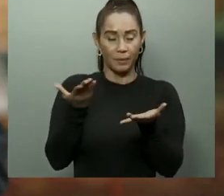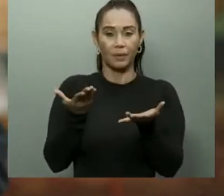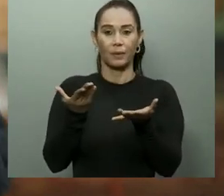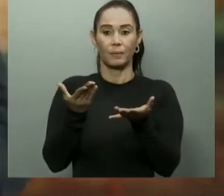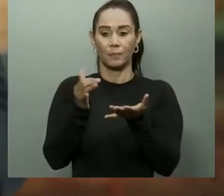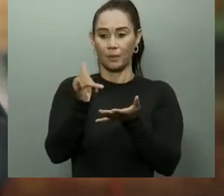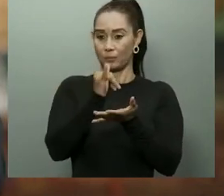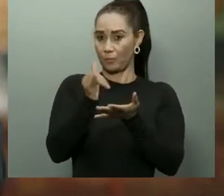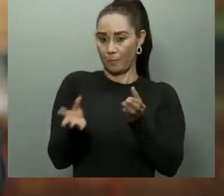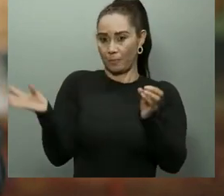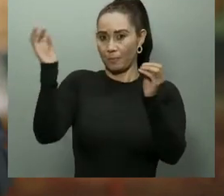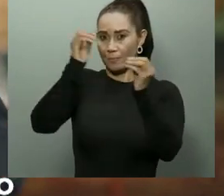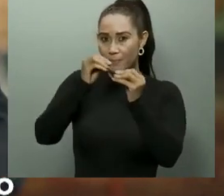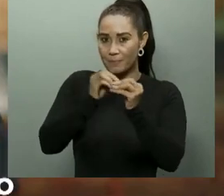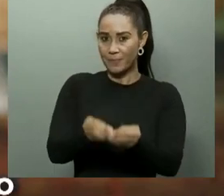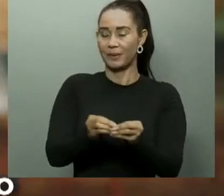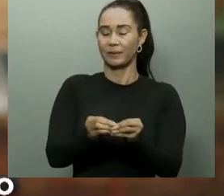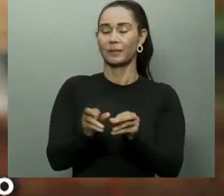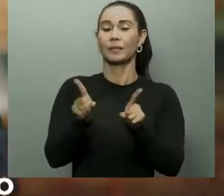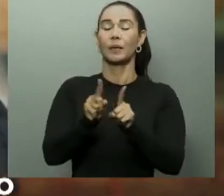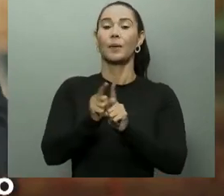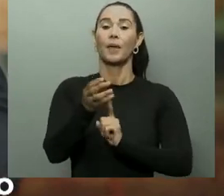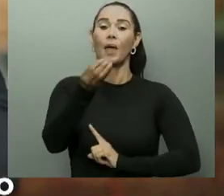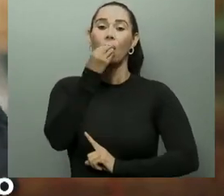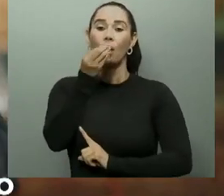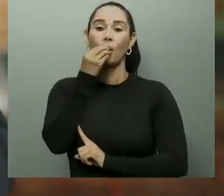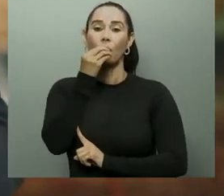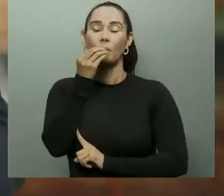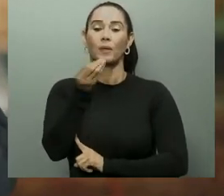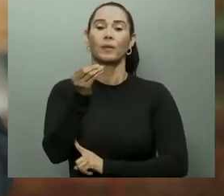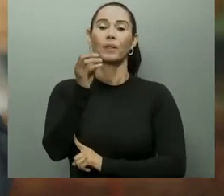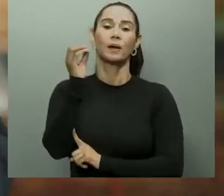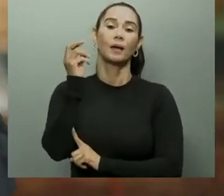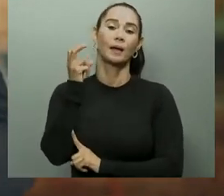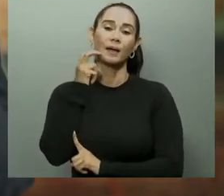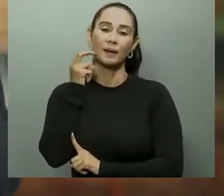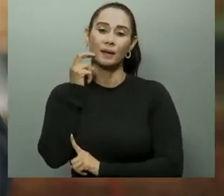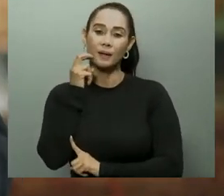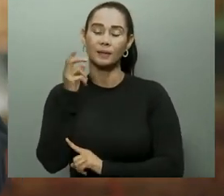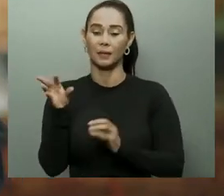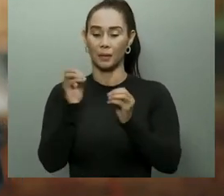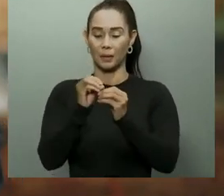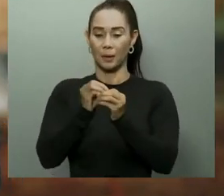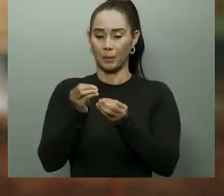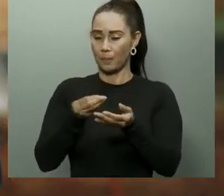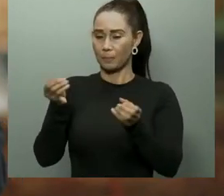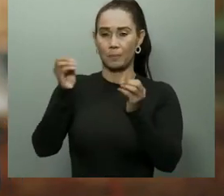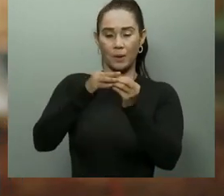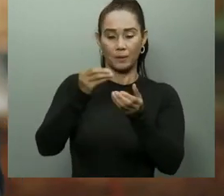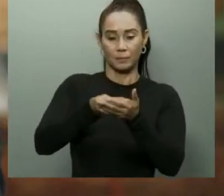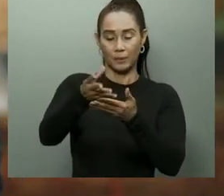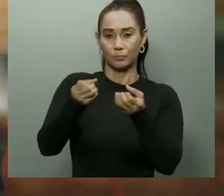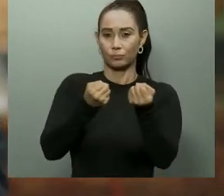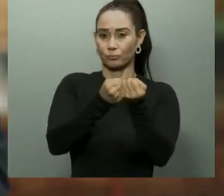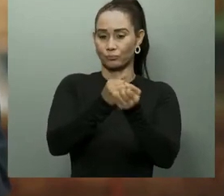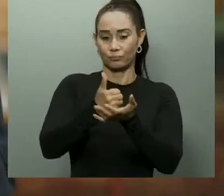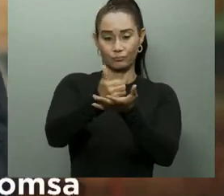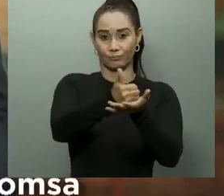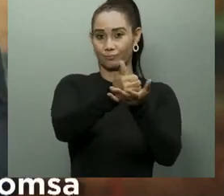con el mismo presupuesto, que los comedores económicos y el plan social hayan aumentado un 30% de sus raciones y ayudas con los